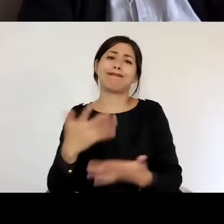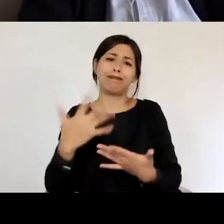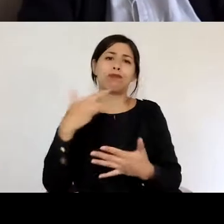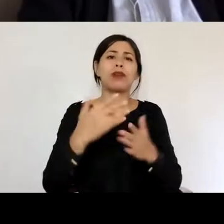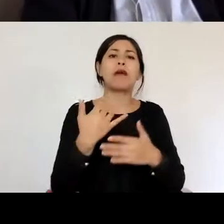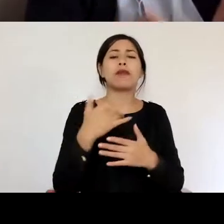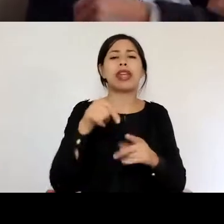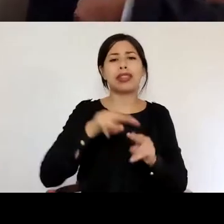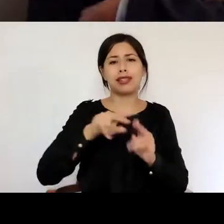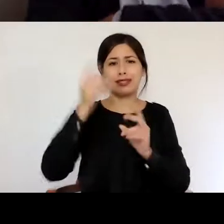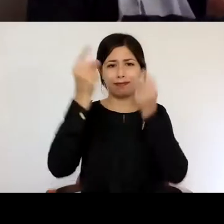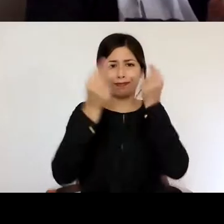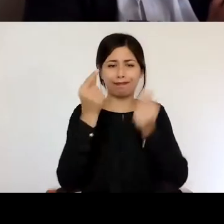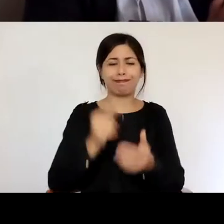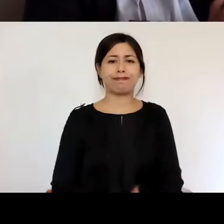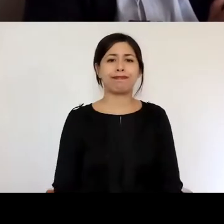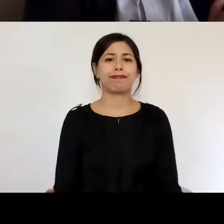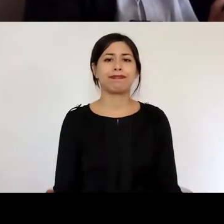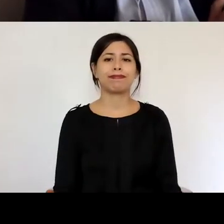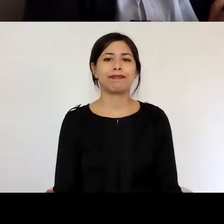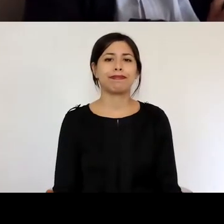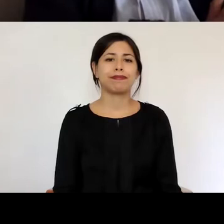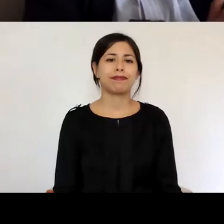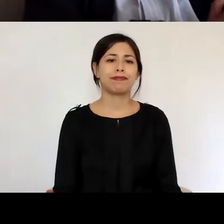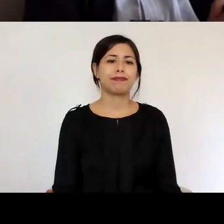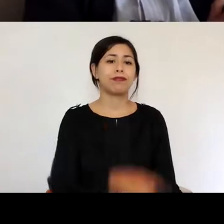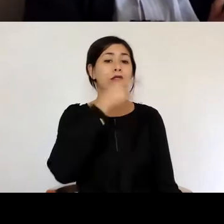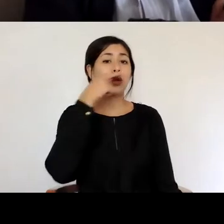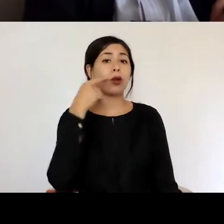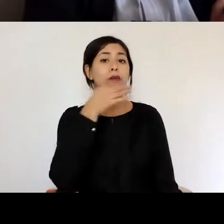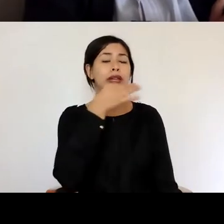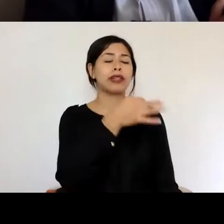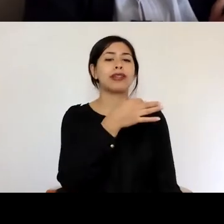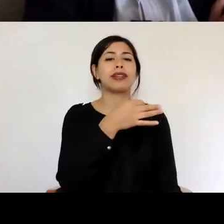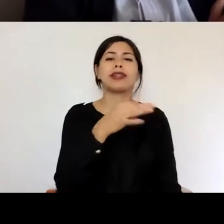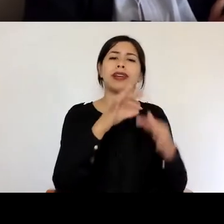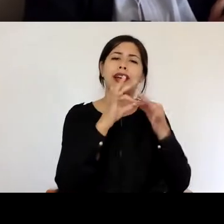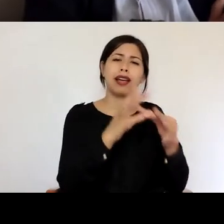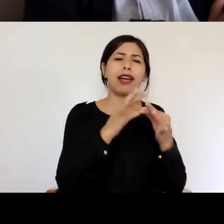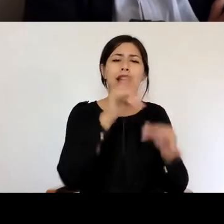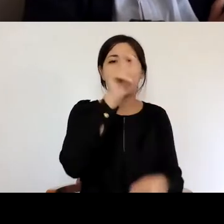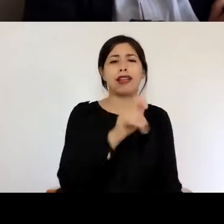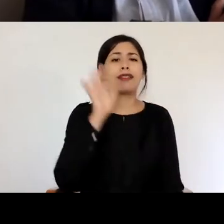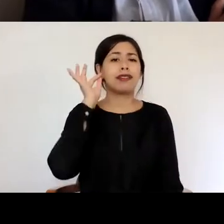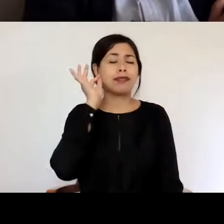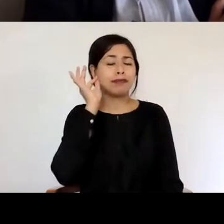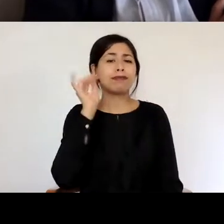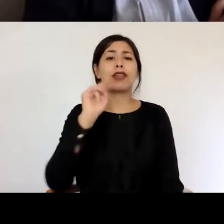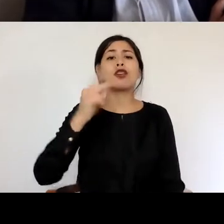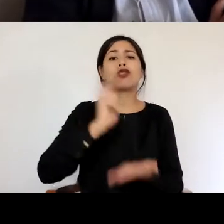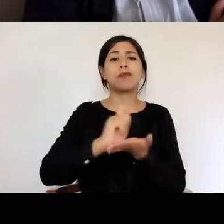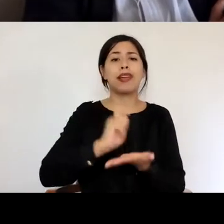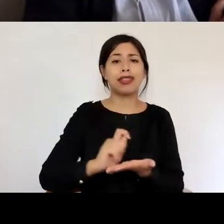bueno agradecemos las palabras de este video de Alejandra Acandia subsecretaria de desarrollo social y en verdad creo que